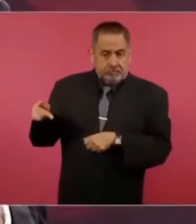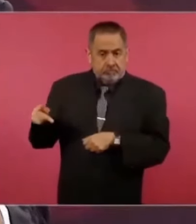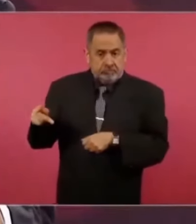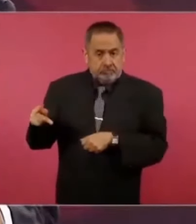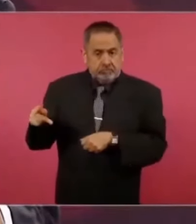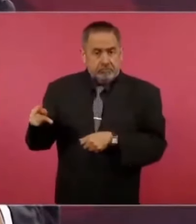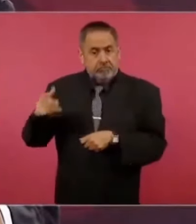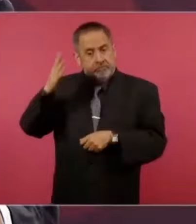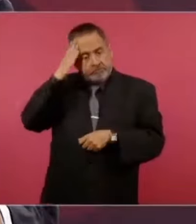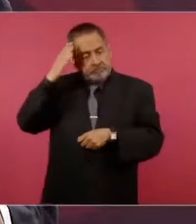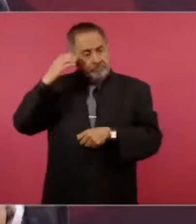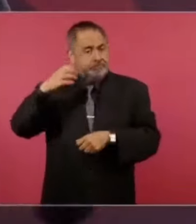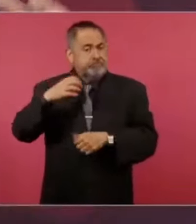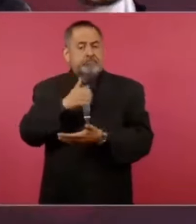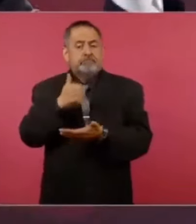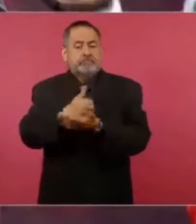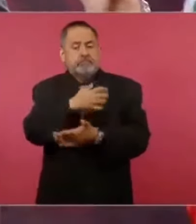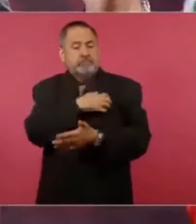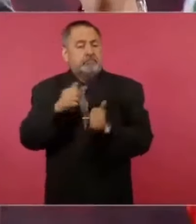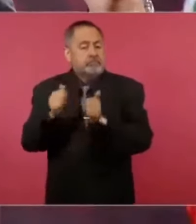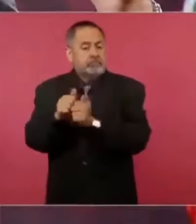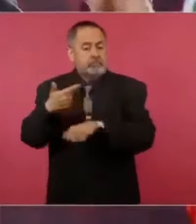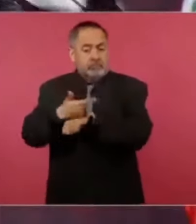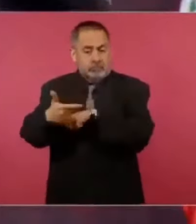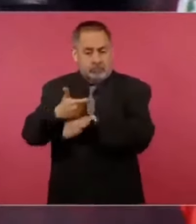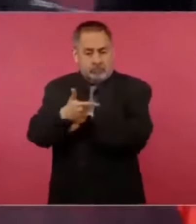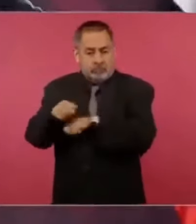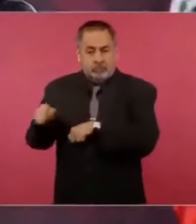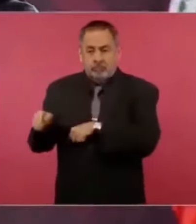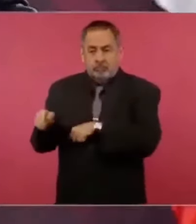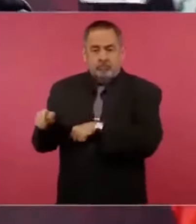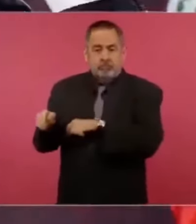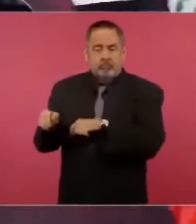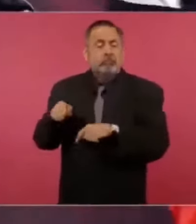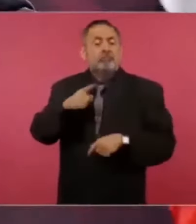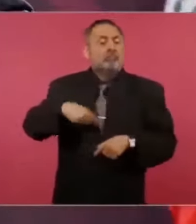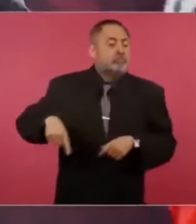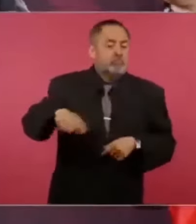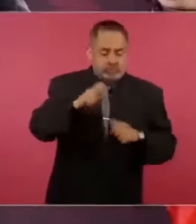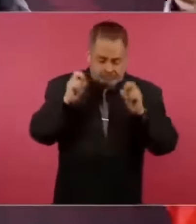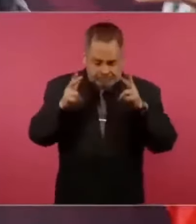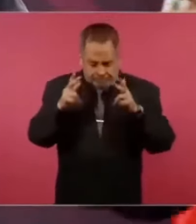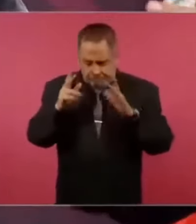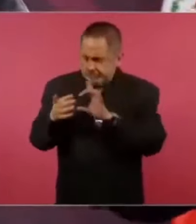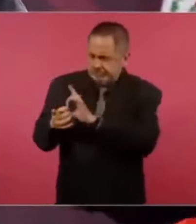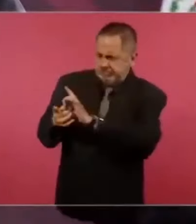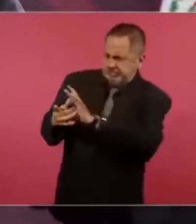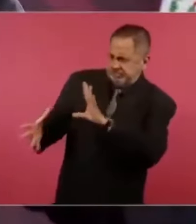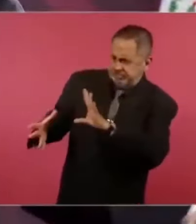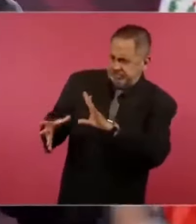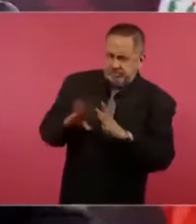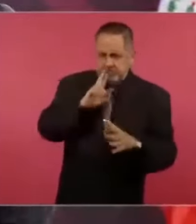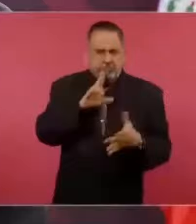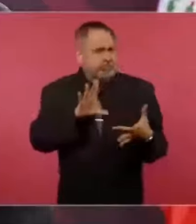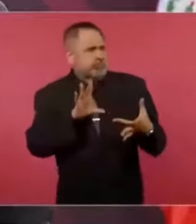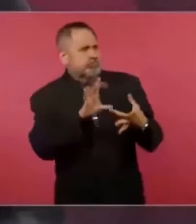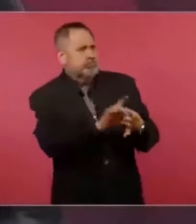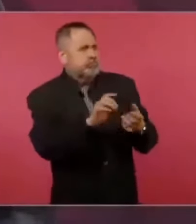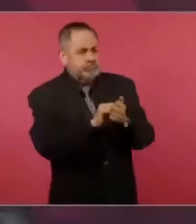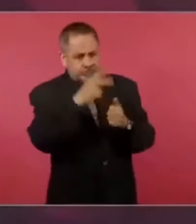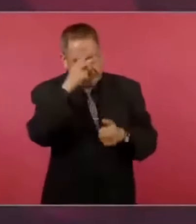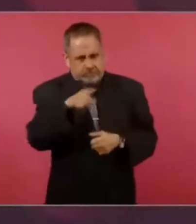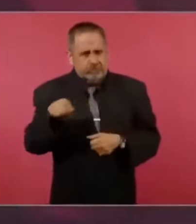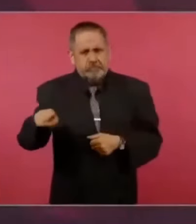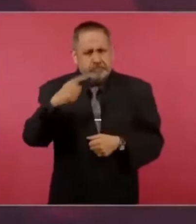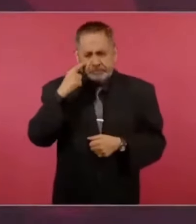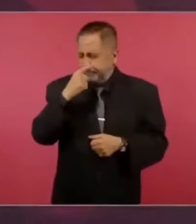Capitanía de Guatemala. ¿Y saben cómo decidieron formar